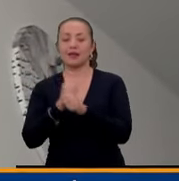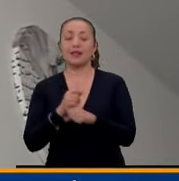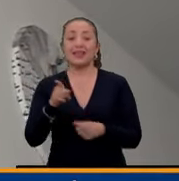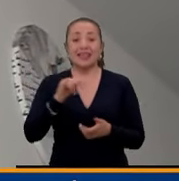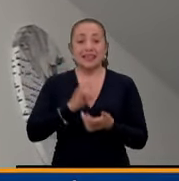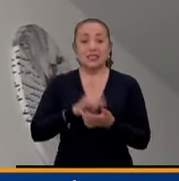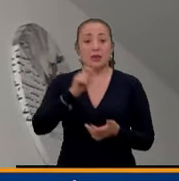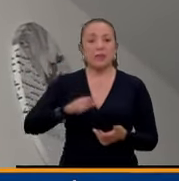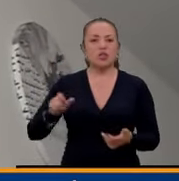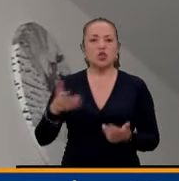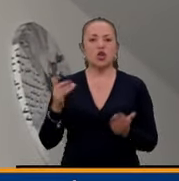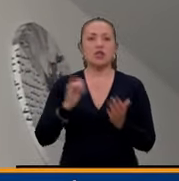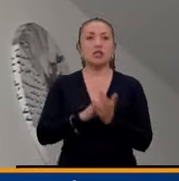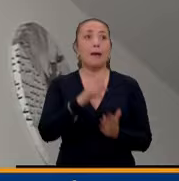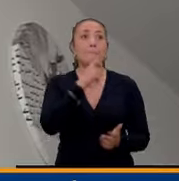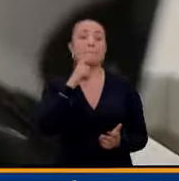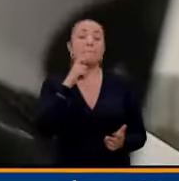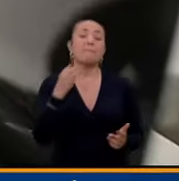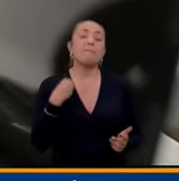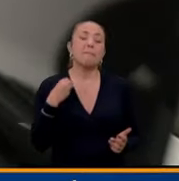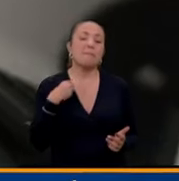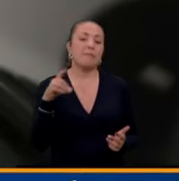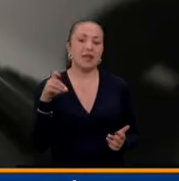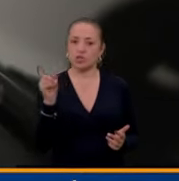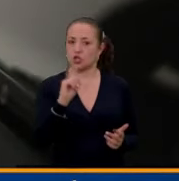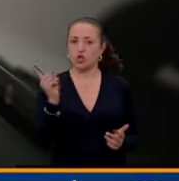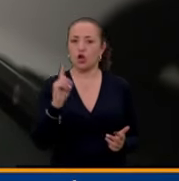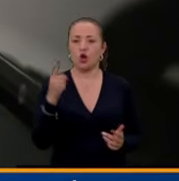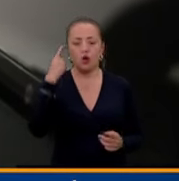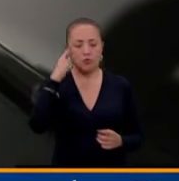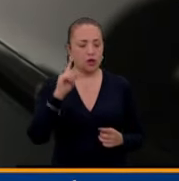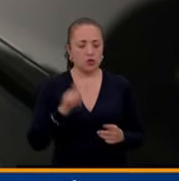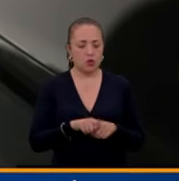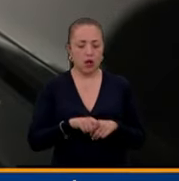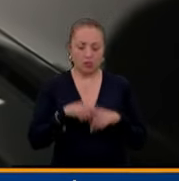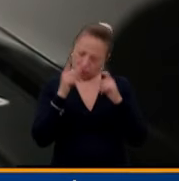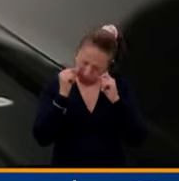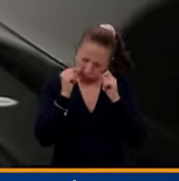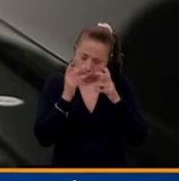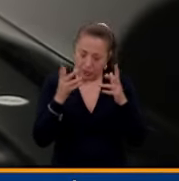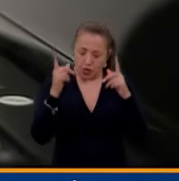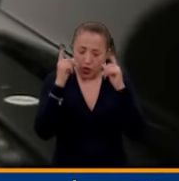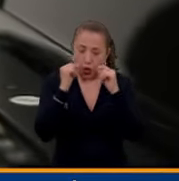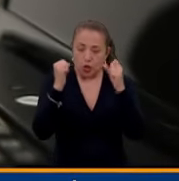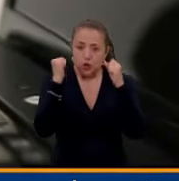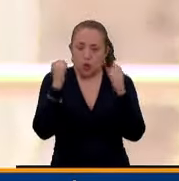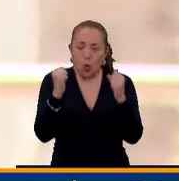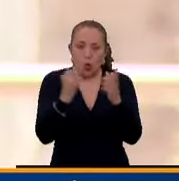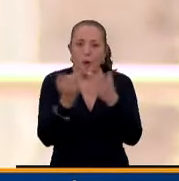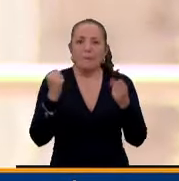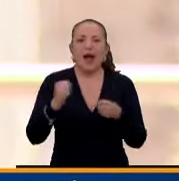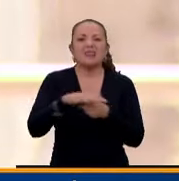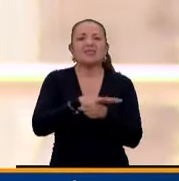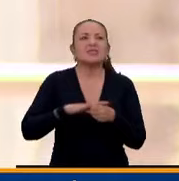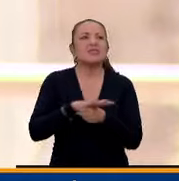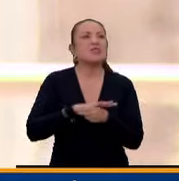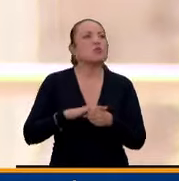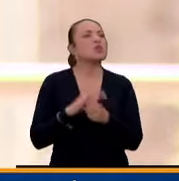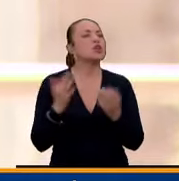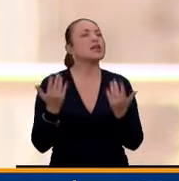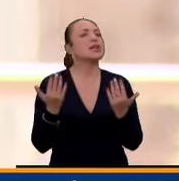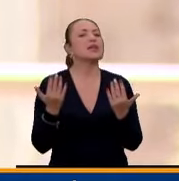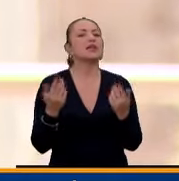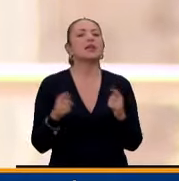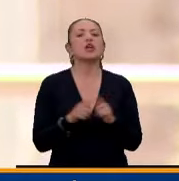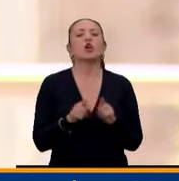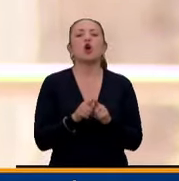no son personas perezosas, son personas que tienen ataques de sueño durante el día, especialmente en situaciones como